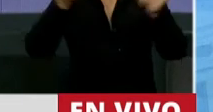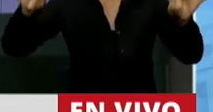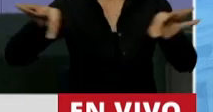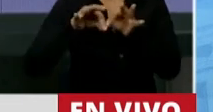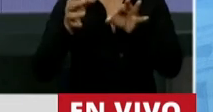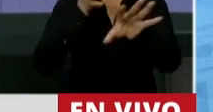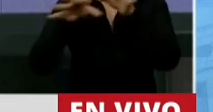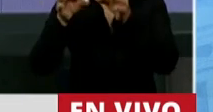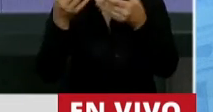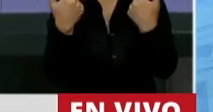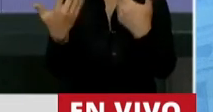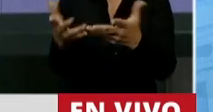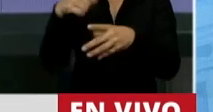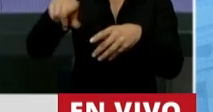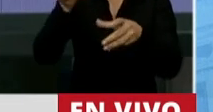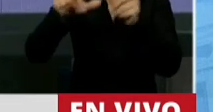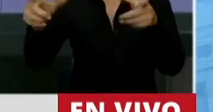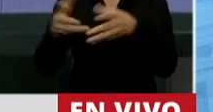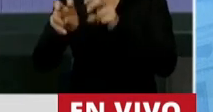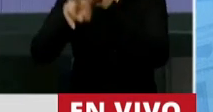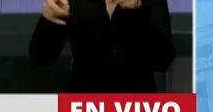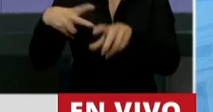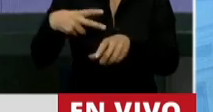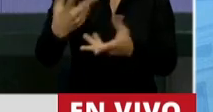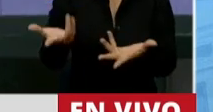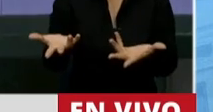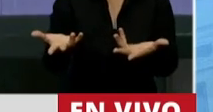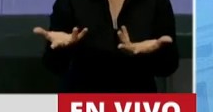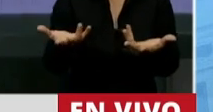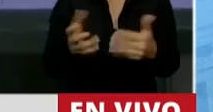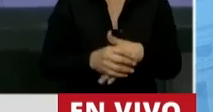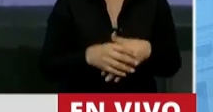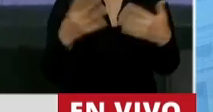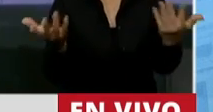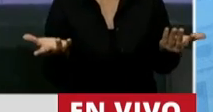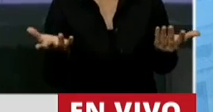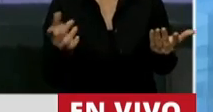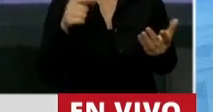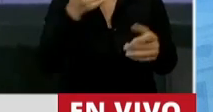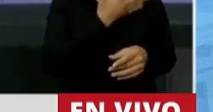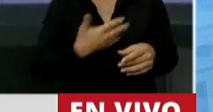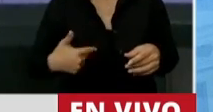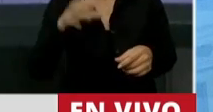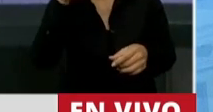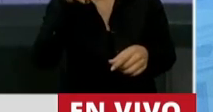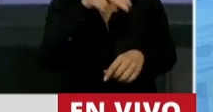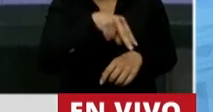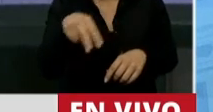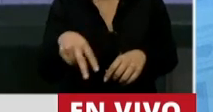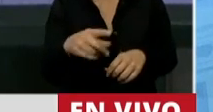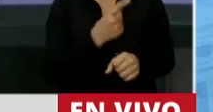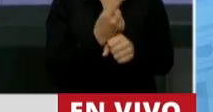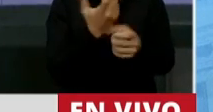dirigidos a sectores de grandes ingresos. O que no puede el gobierno de la provincia de Neuquén